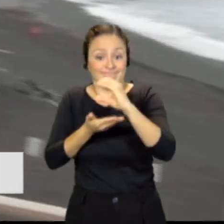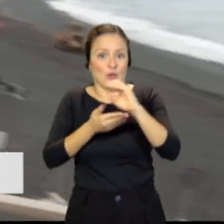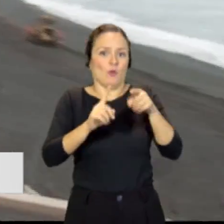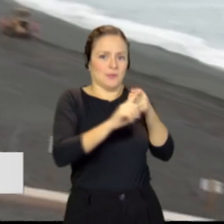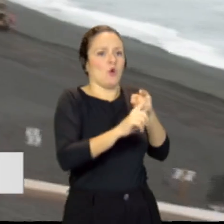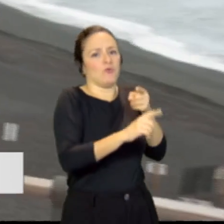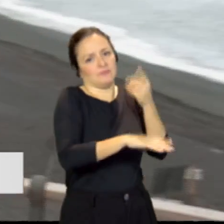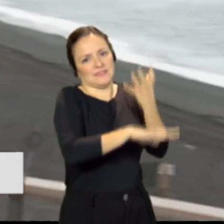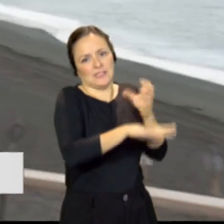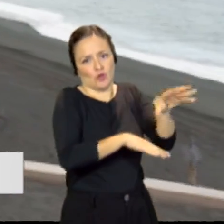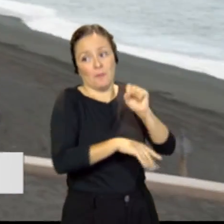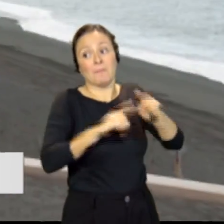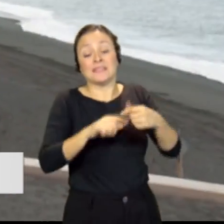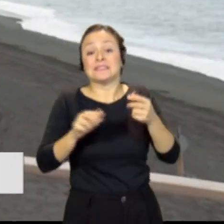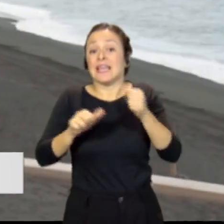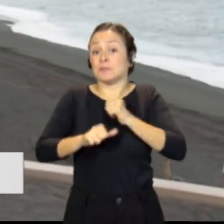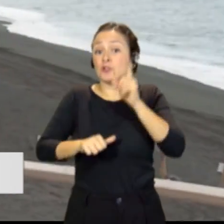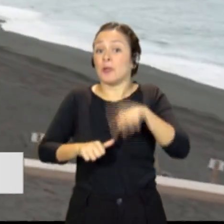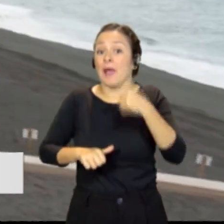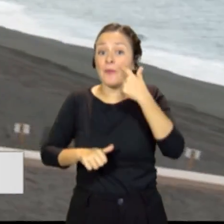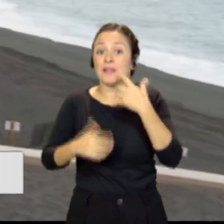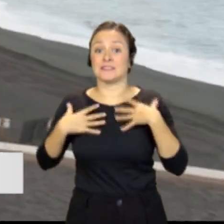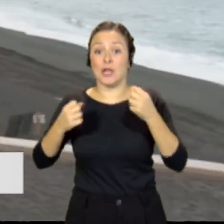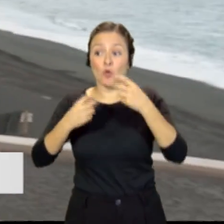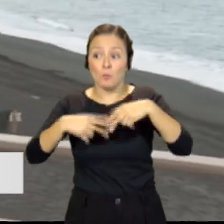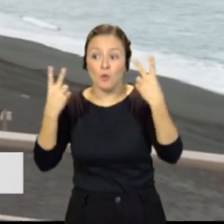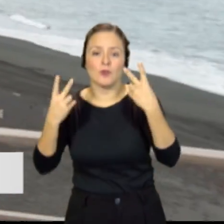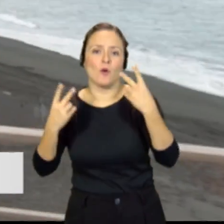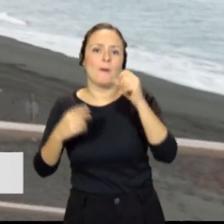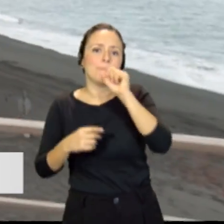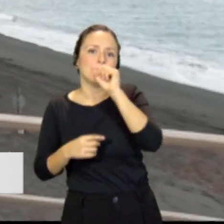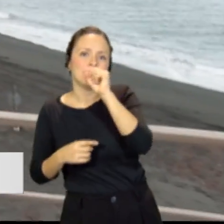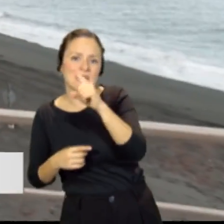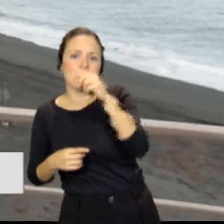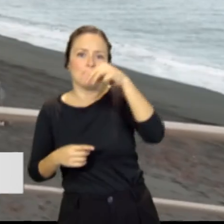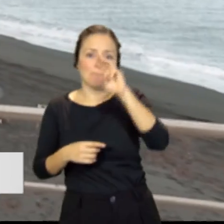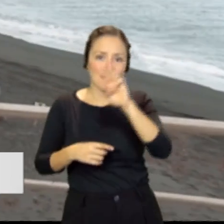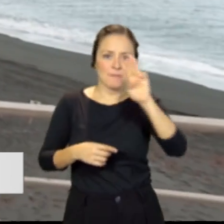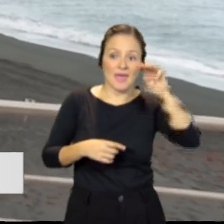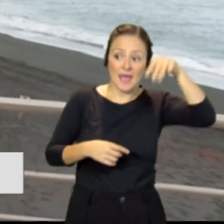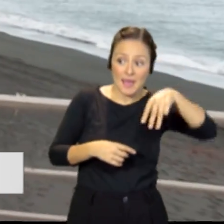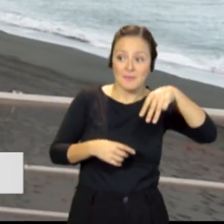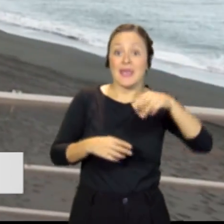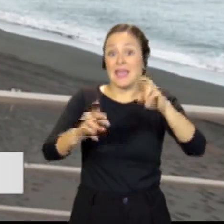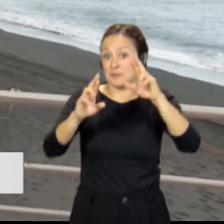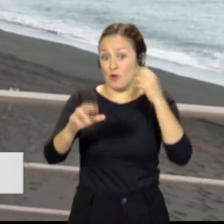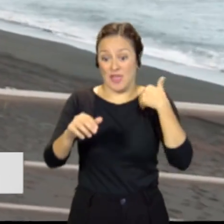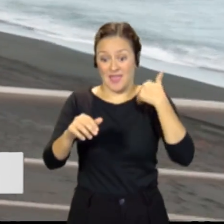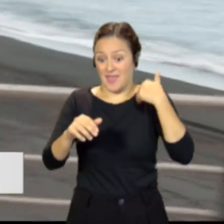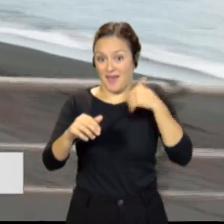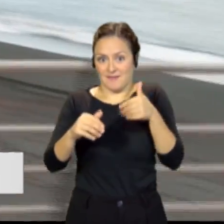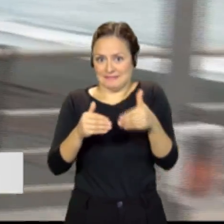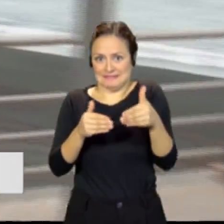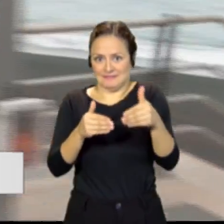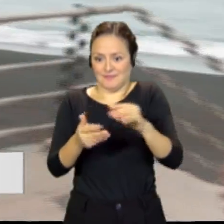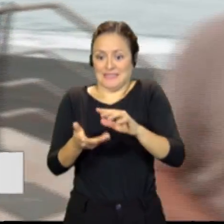de que Salud Pública se pronuncie en cuanto a la modificación de 700 a los 1.000 ppm que espero también que llegue en breve porque estamos todos trabajando